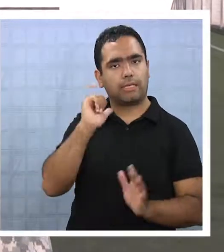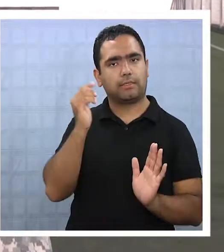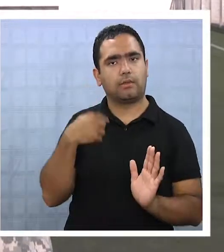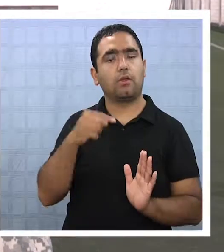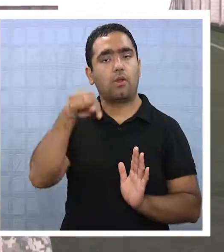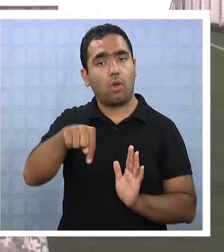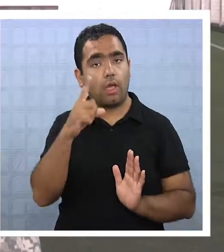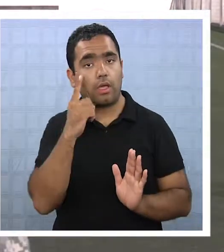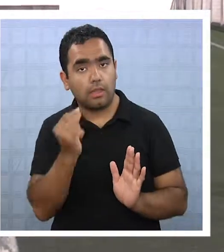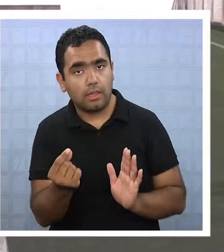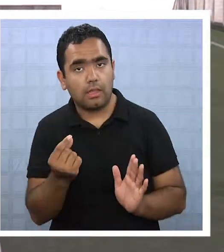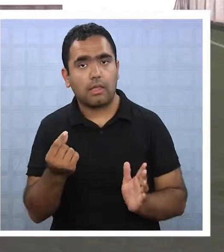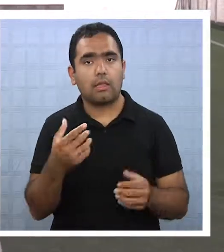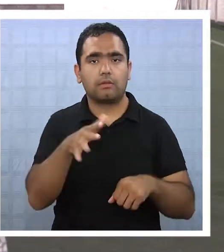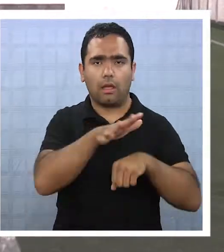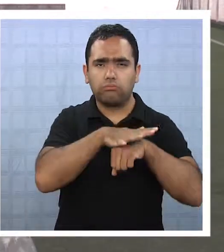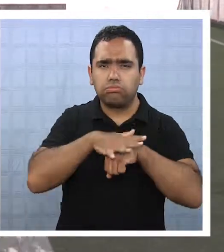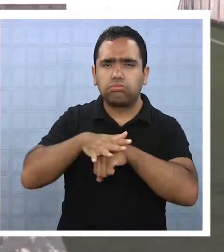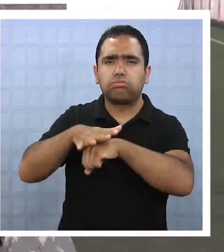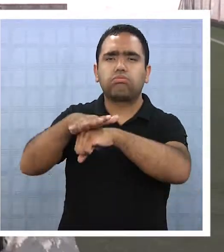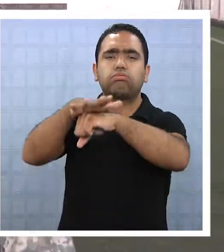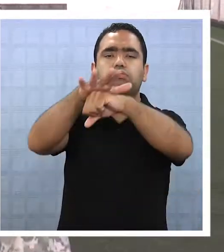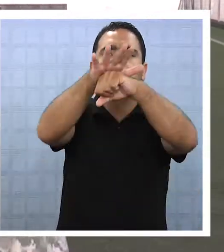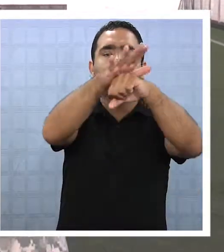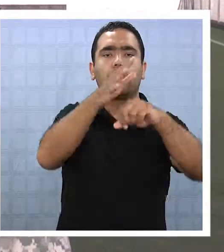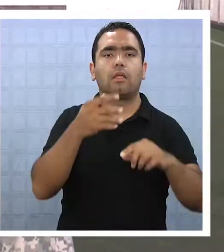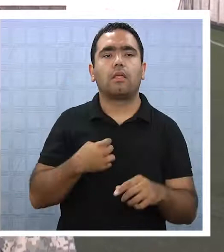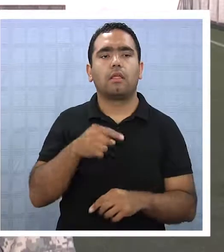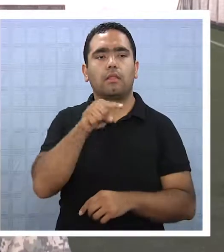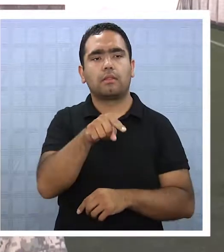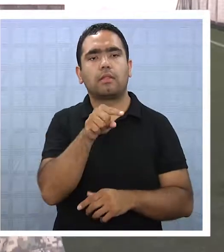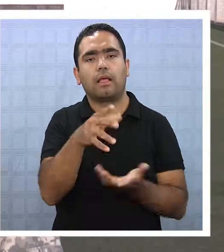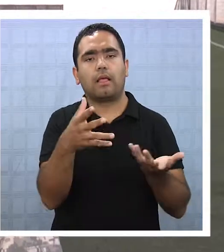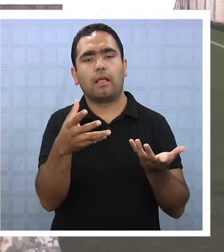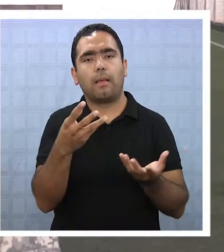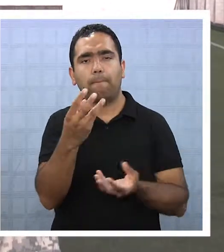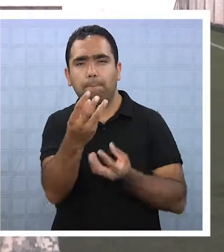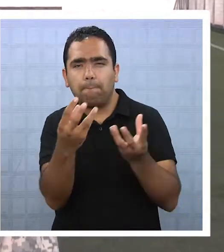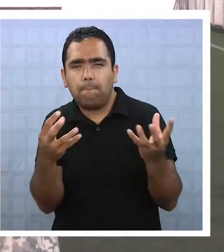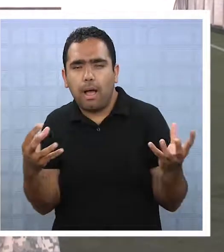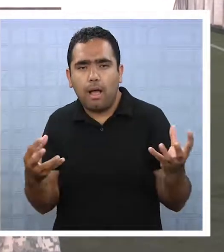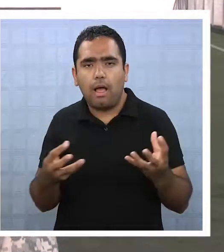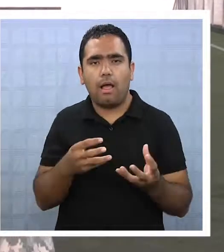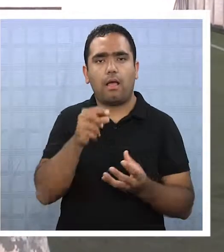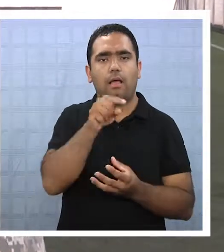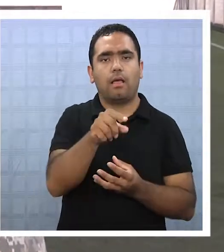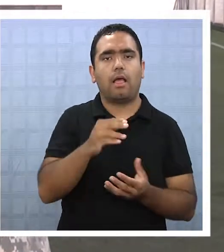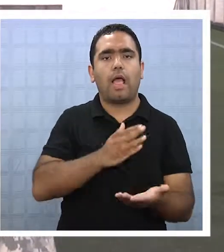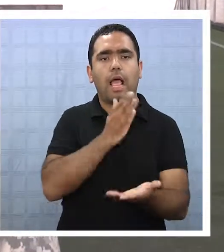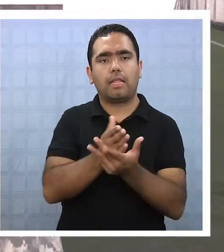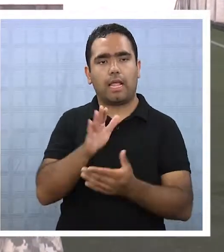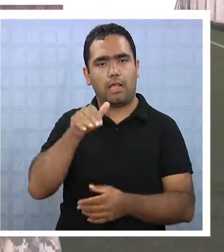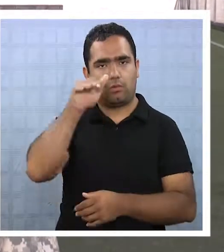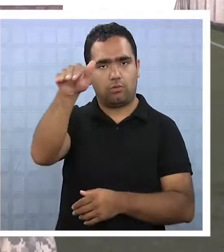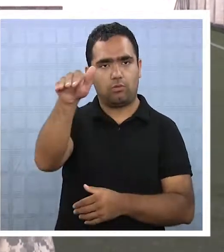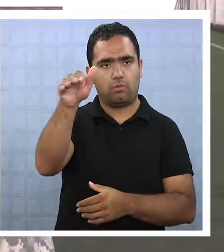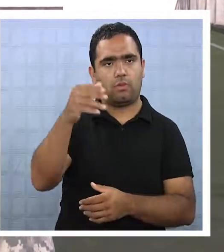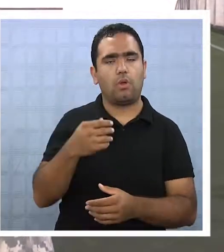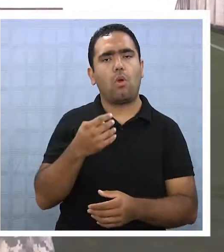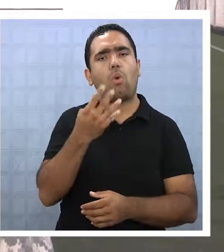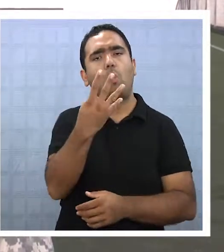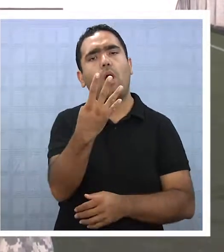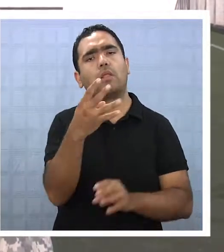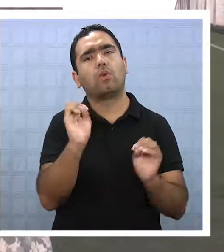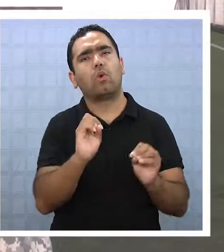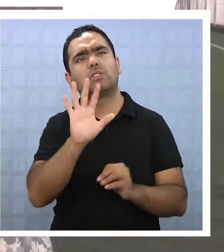Y eso fue el día de ayer. Y hoy, a través de un helicóptero Black Hawk, se están trasladando estas cantidades de papas a esta localidad de Alto